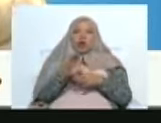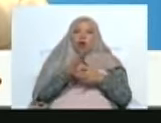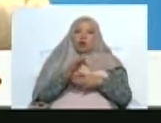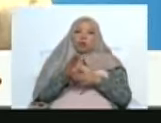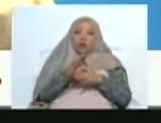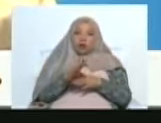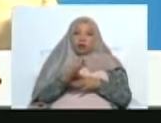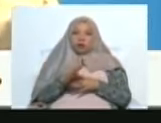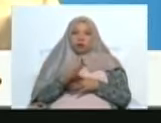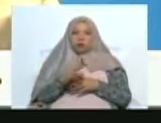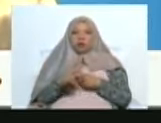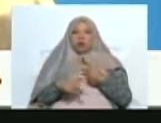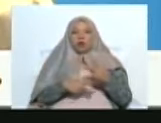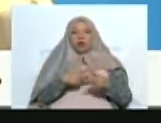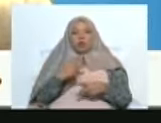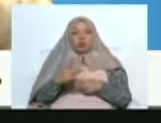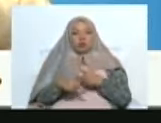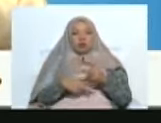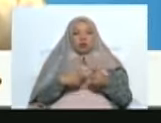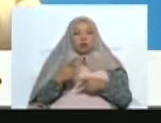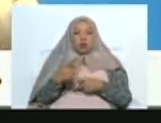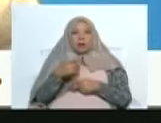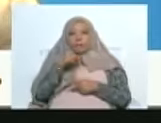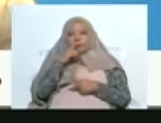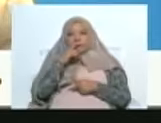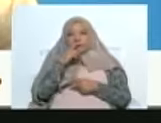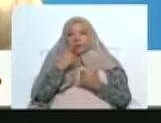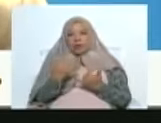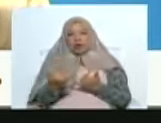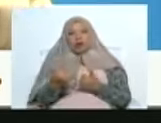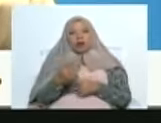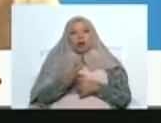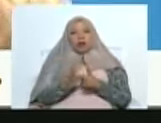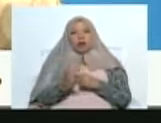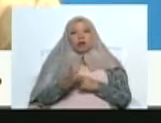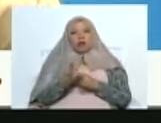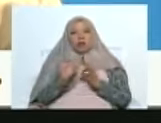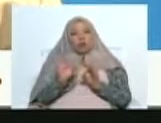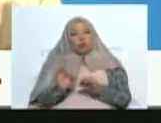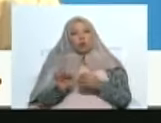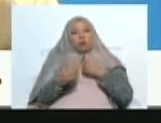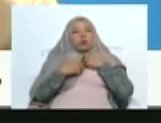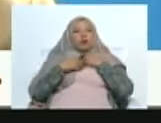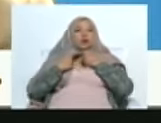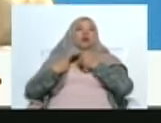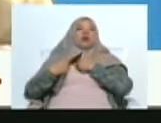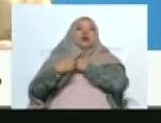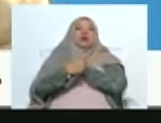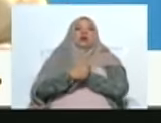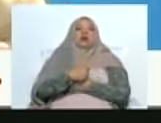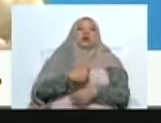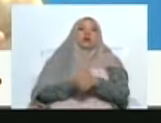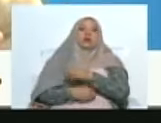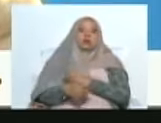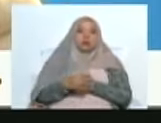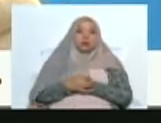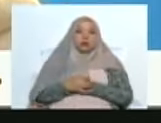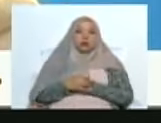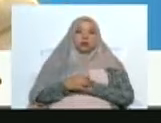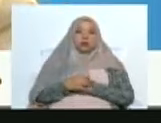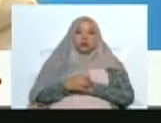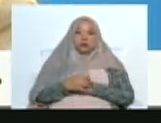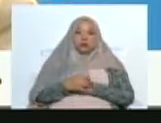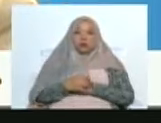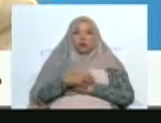nuestros zonas de negro, nuestro tamunangue, nuestra juruminga no más. Entonces, bueno, yo vengo de una abuela que